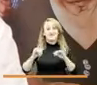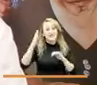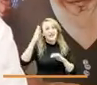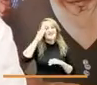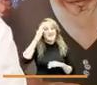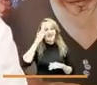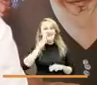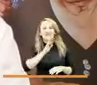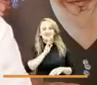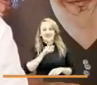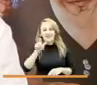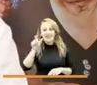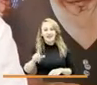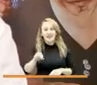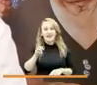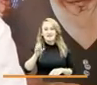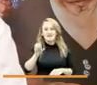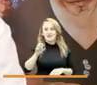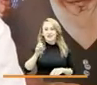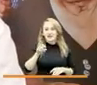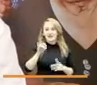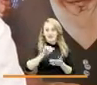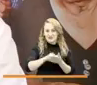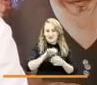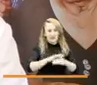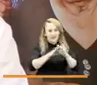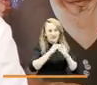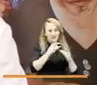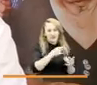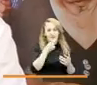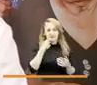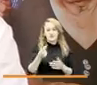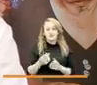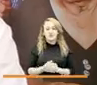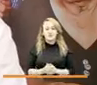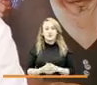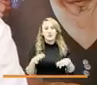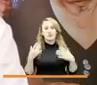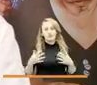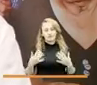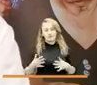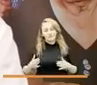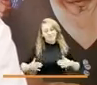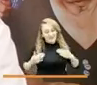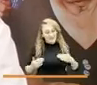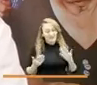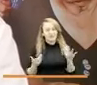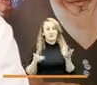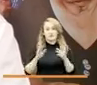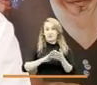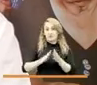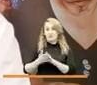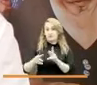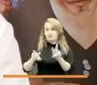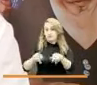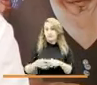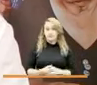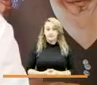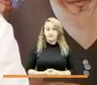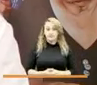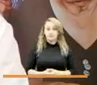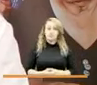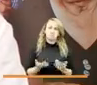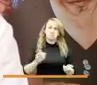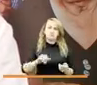Esmeraldas así como lo expresó el doctor en este momento eso le crea una satisfacción y a la comunidad también de lo demás